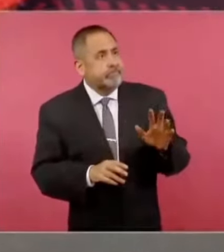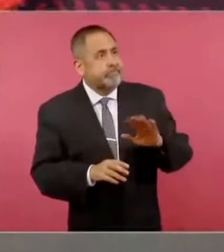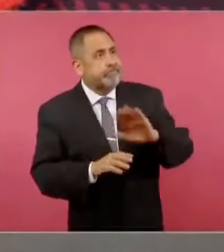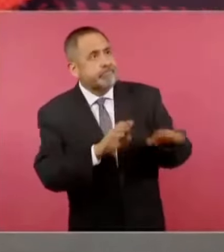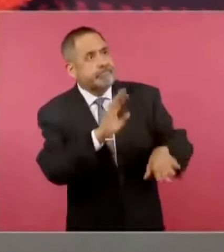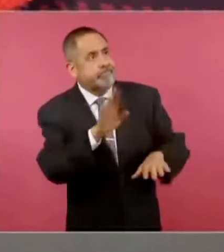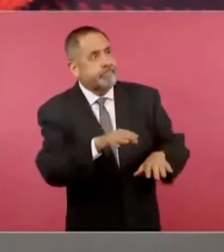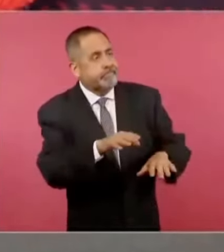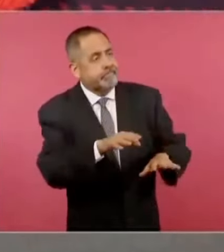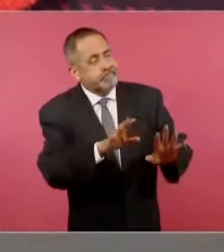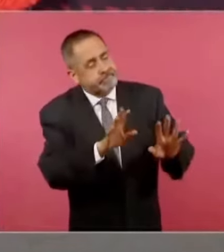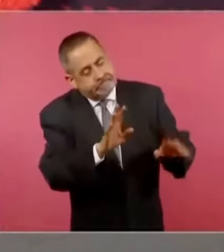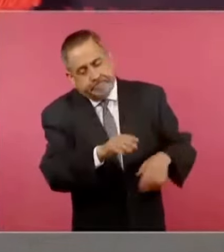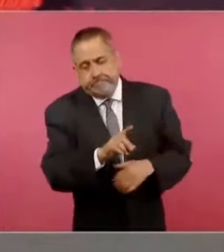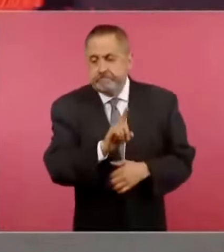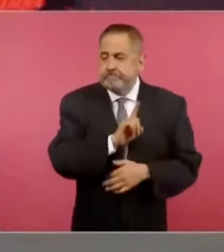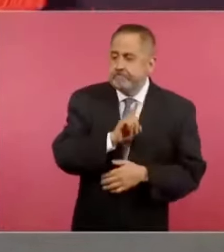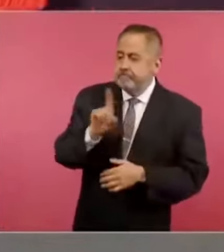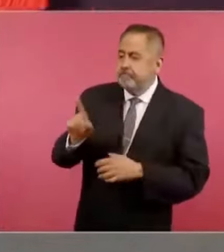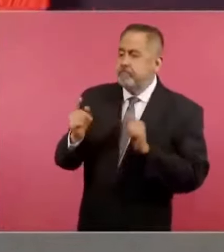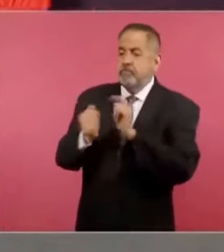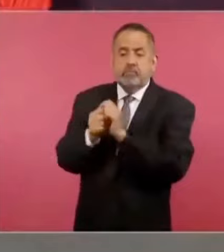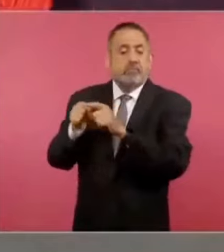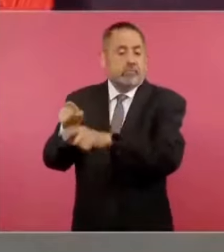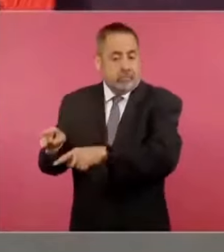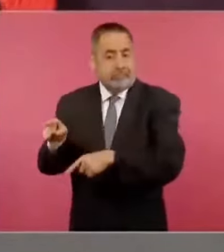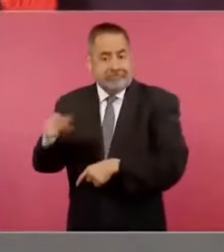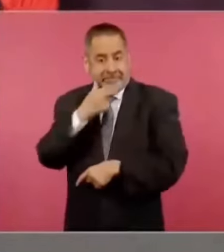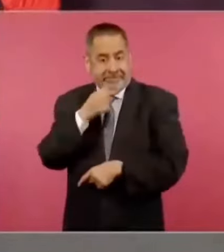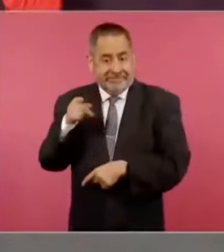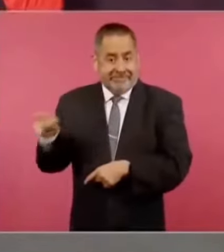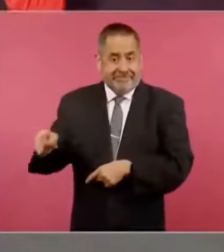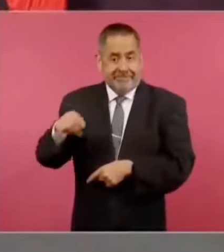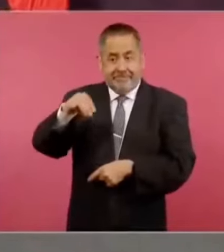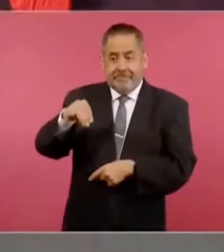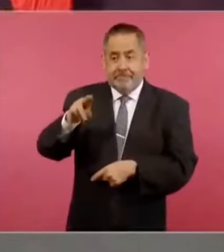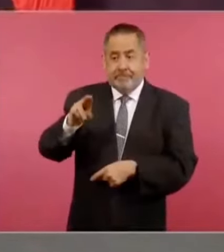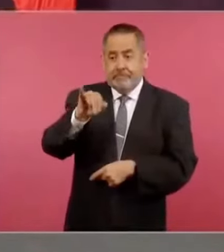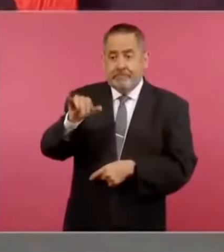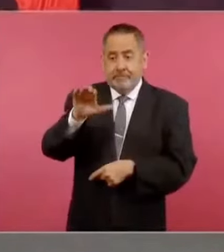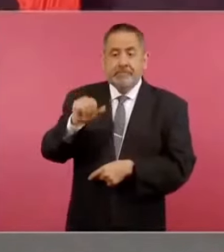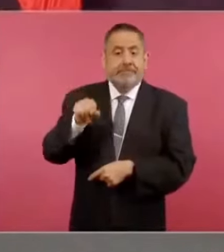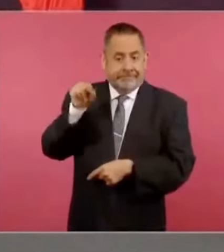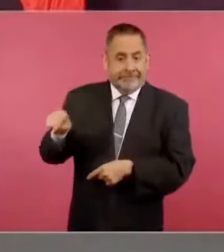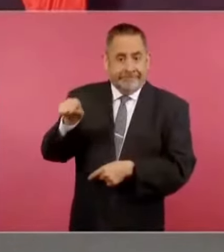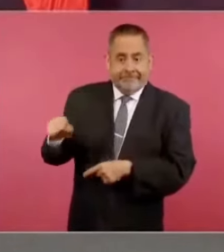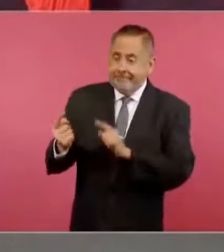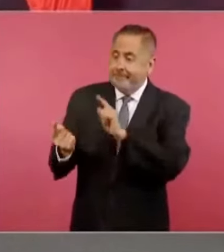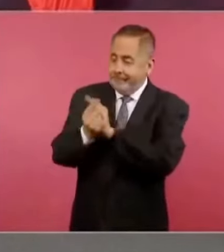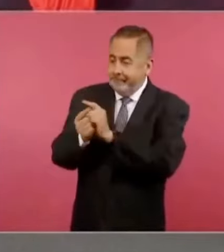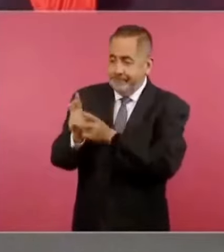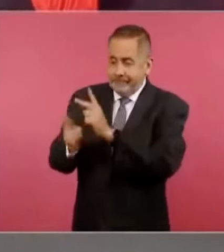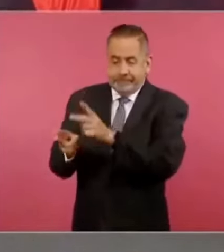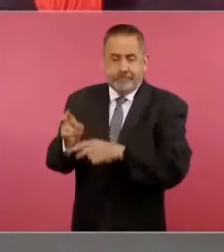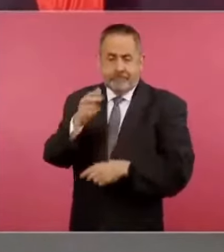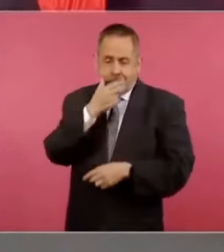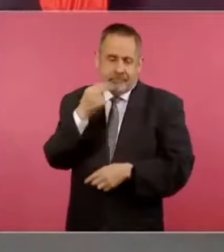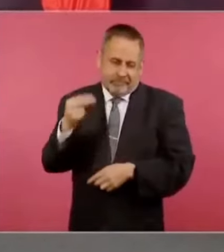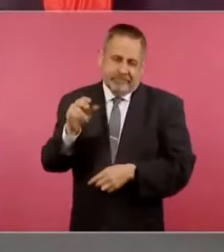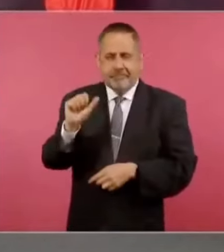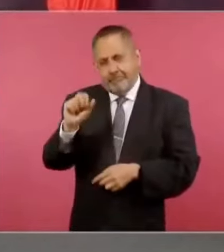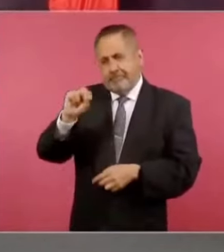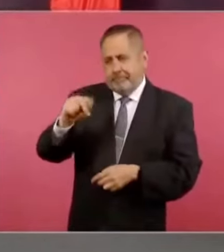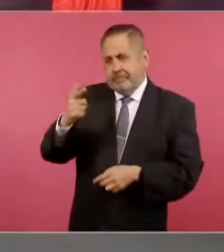a Ángeles, y Ángeles